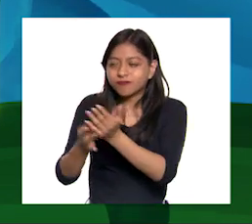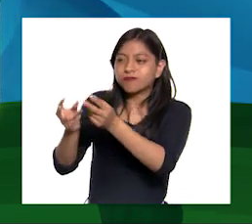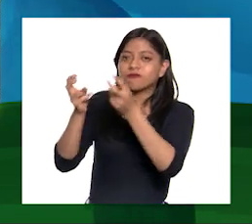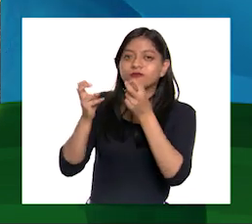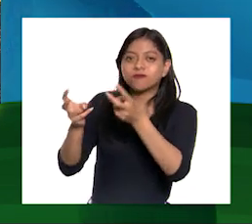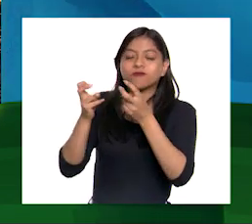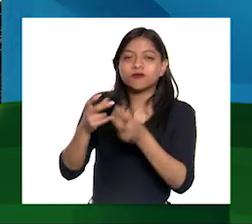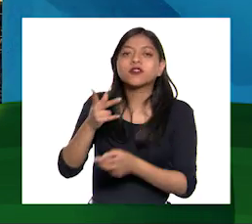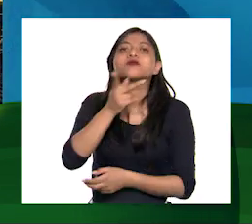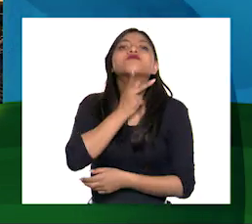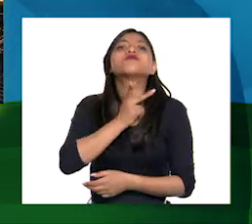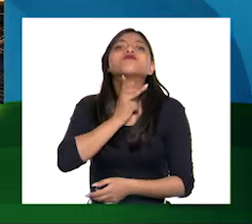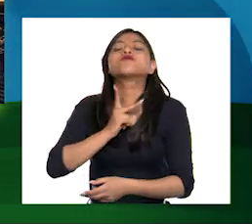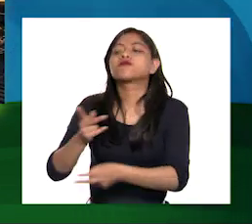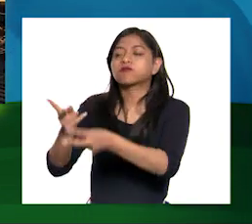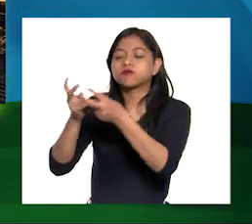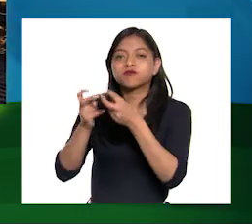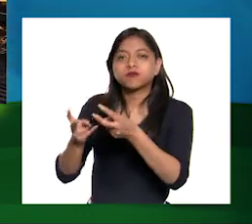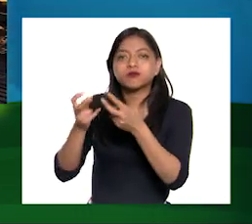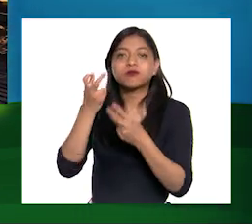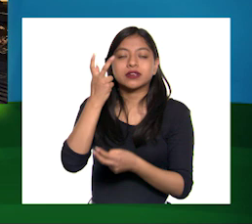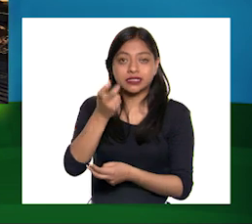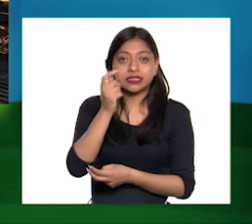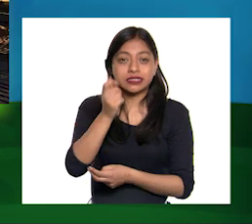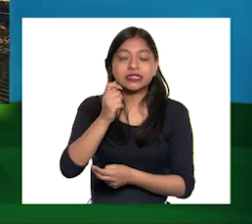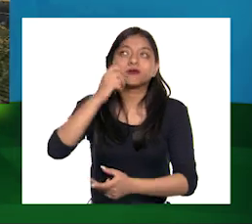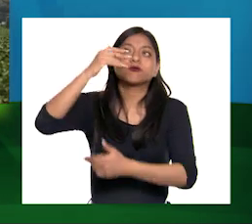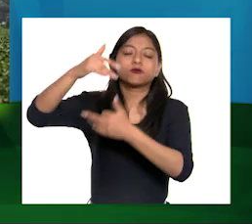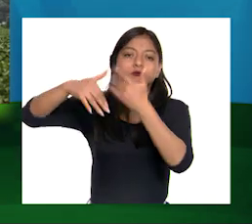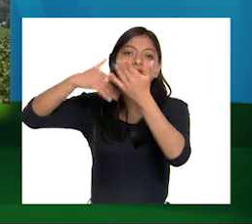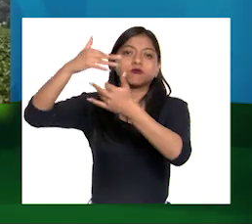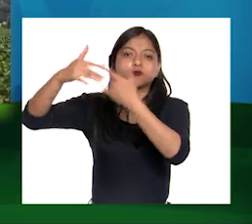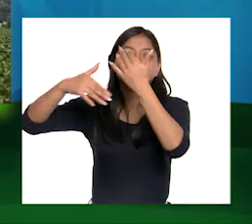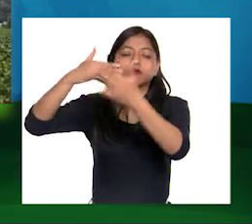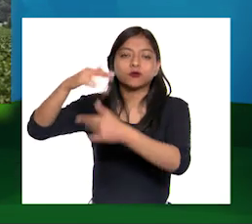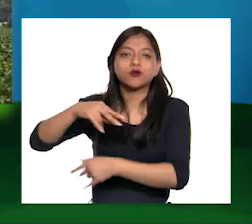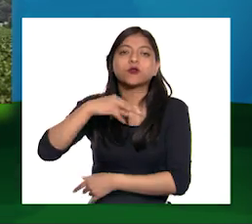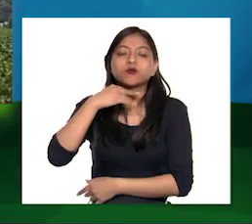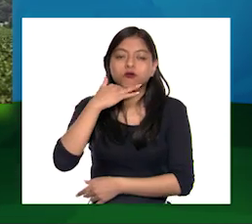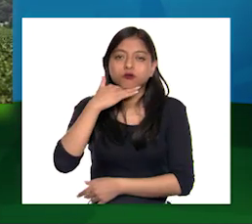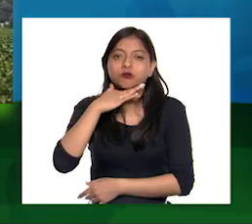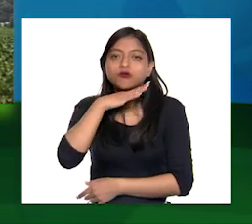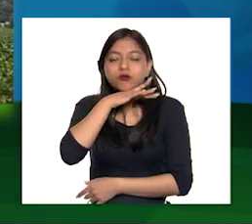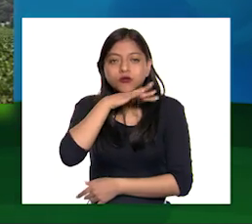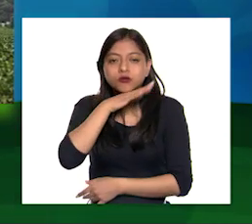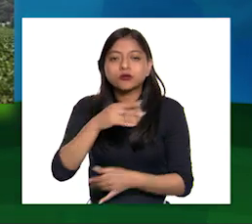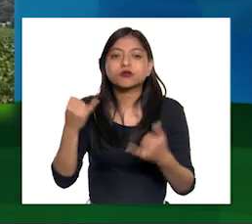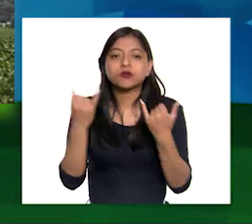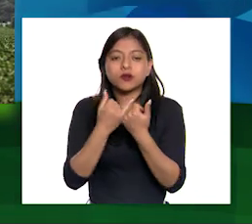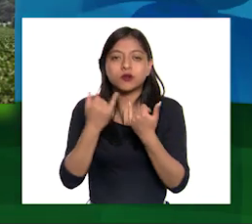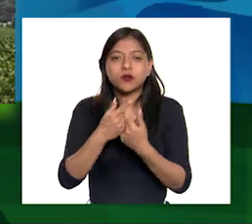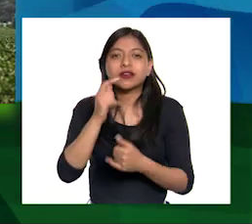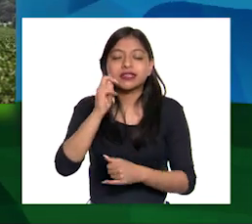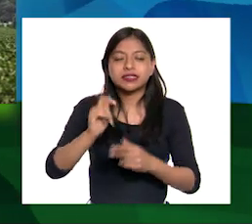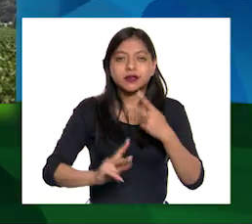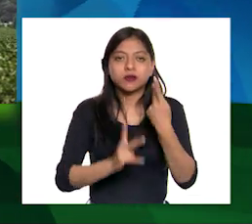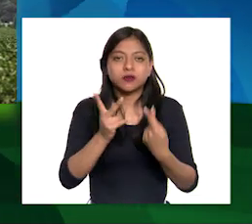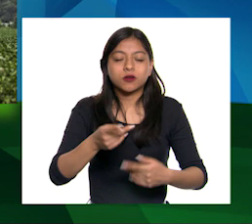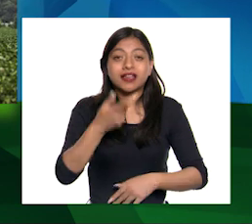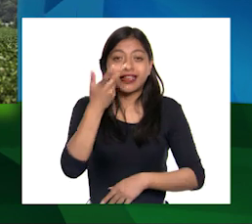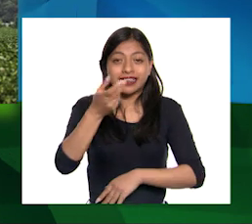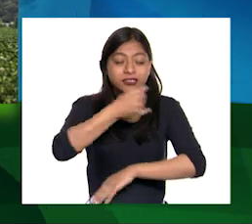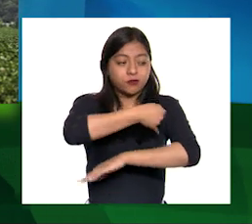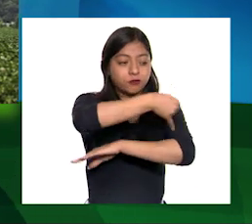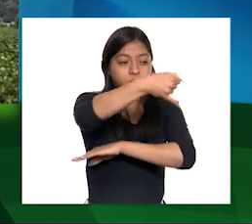y carbón Hay fugas de gas al ambiente, lo que lo contamina Agricultura, los pesticidas y fertilizantes